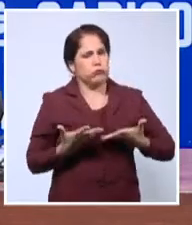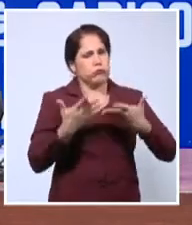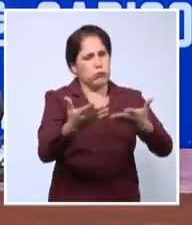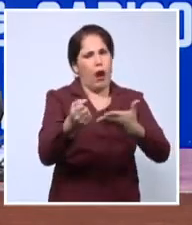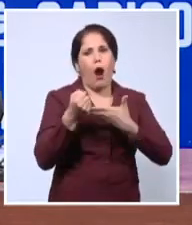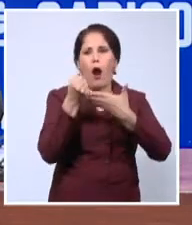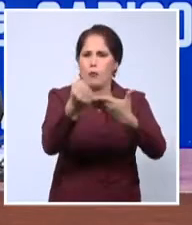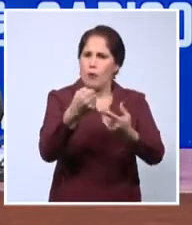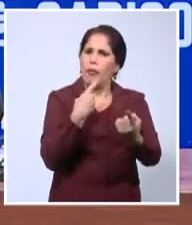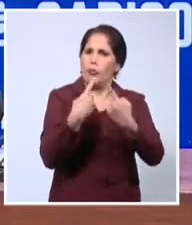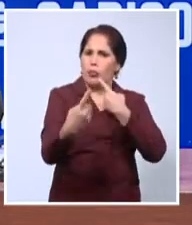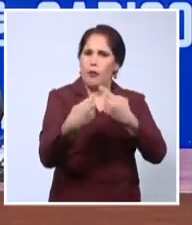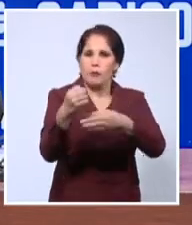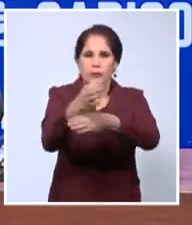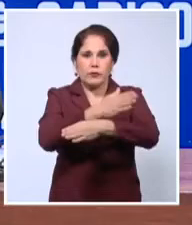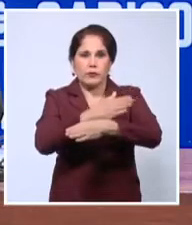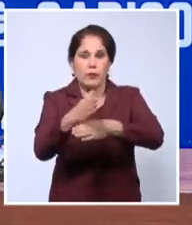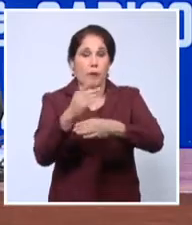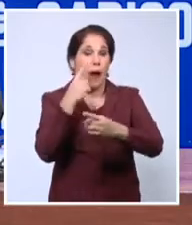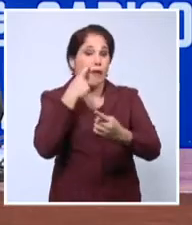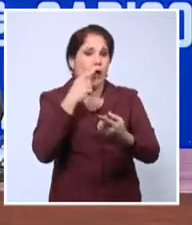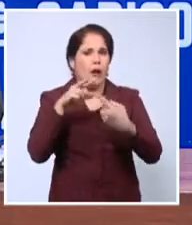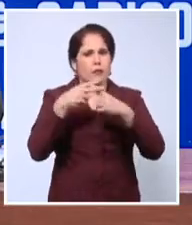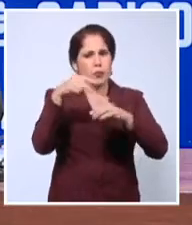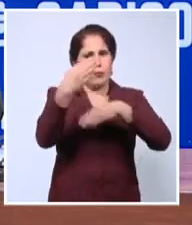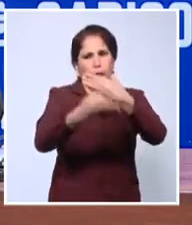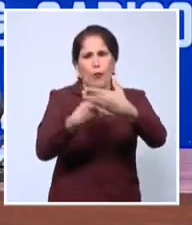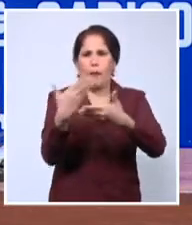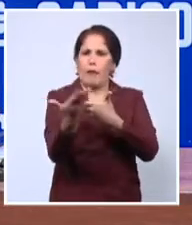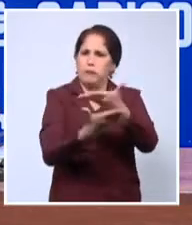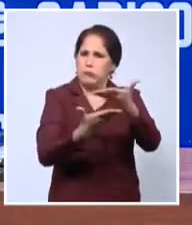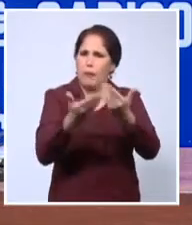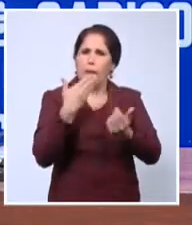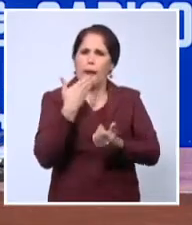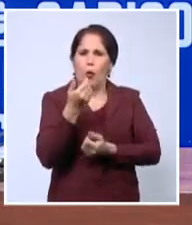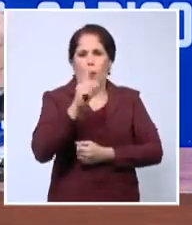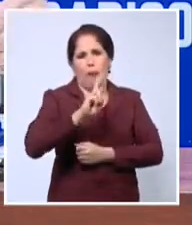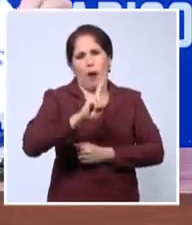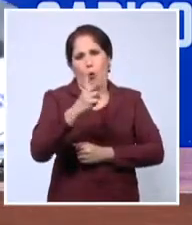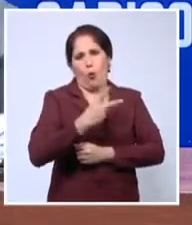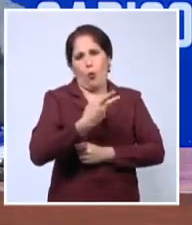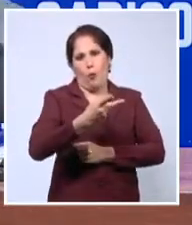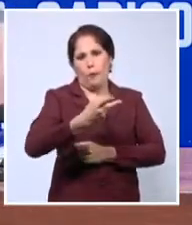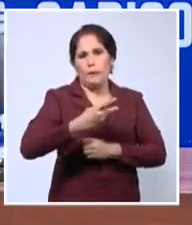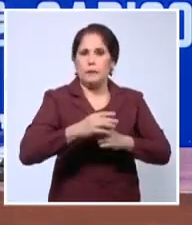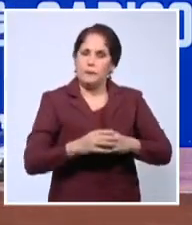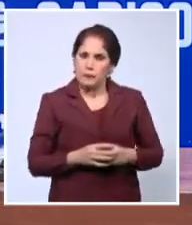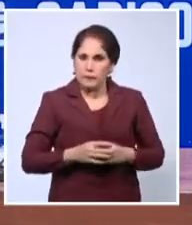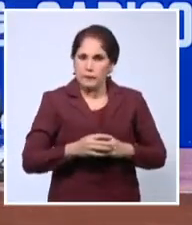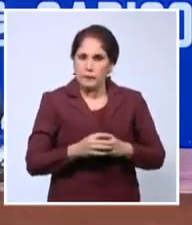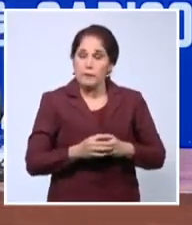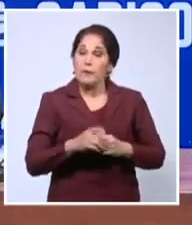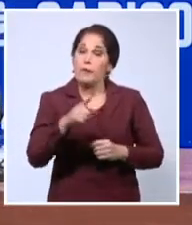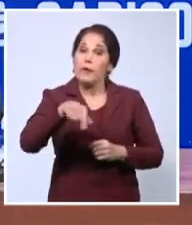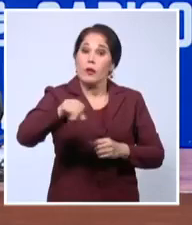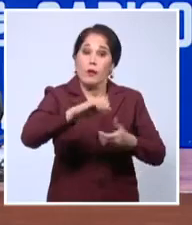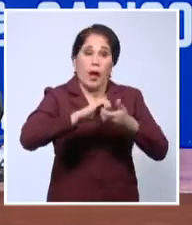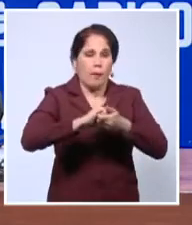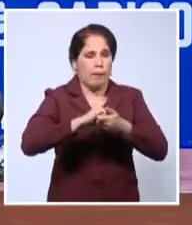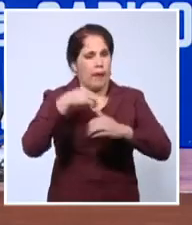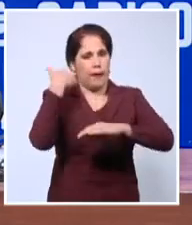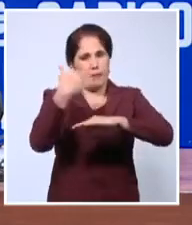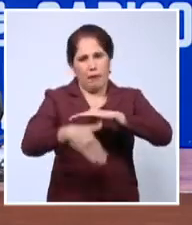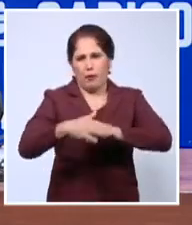cooperar y dialogar a fin de encontrar soluciones mutuamente ventajosas para las partes. Estimados hermanos,